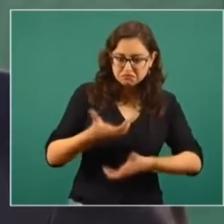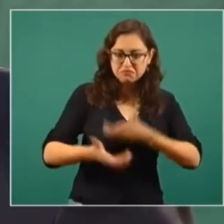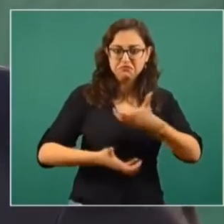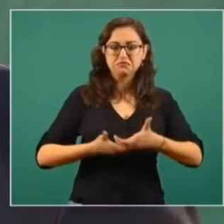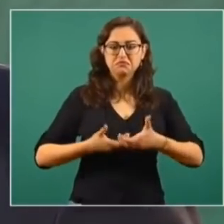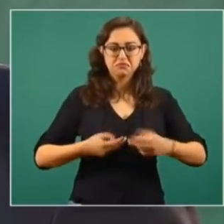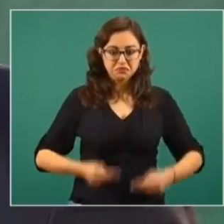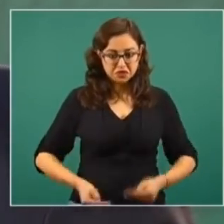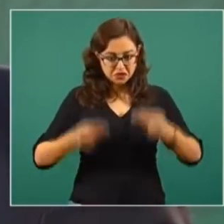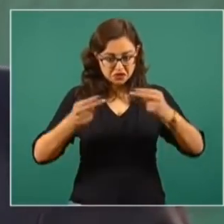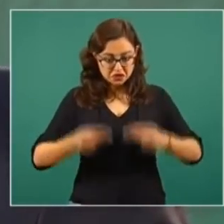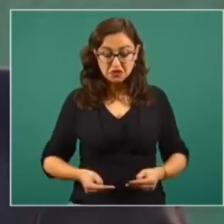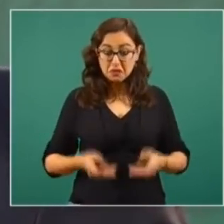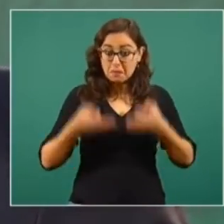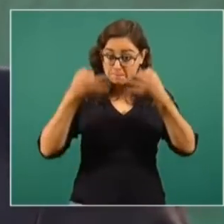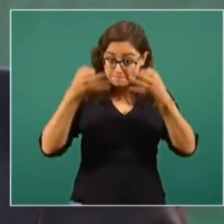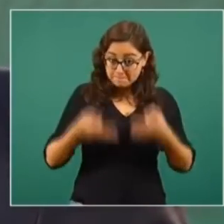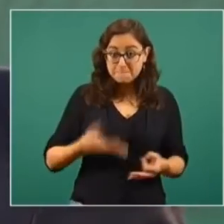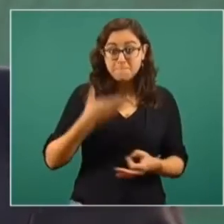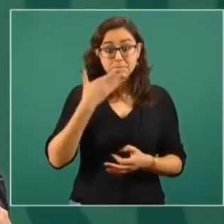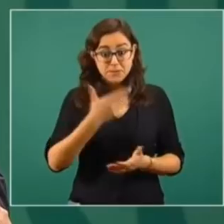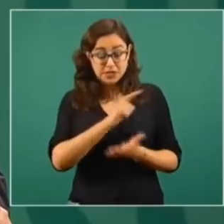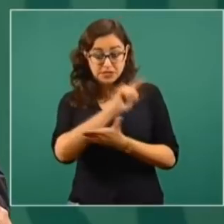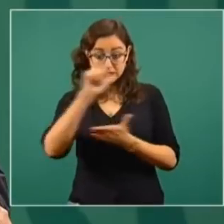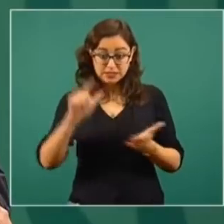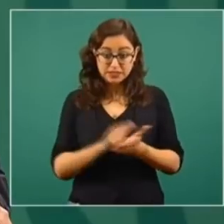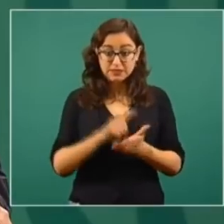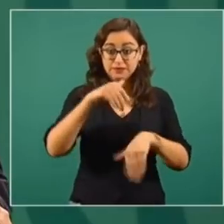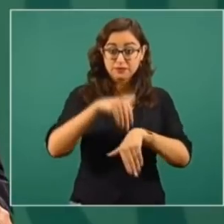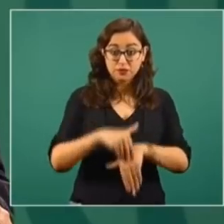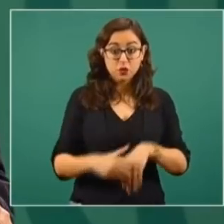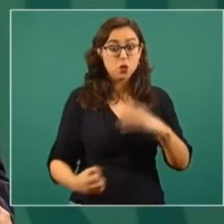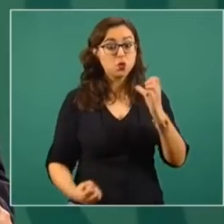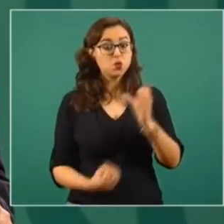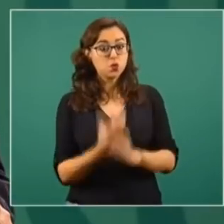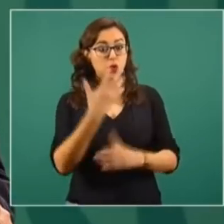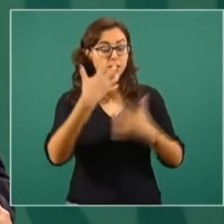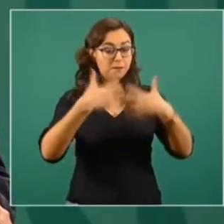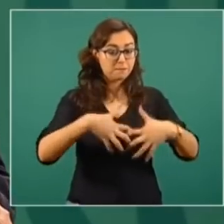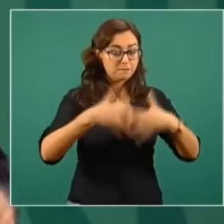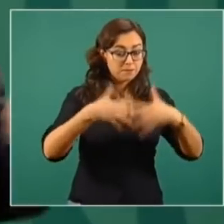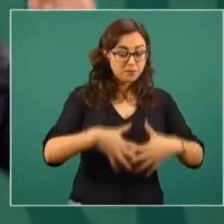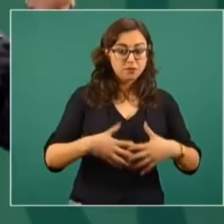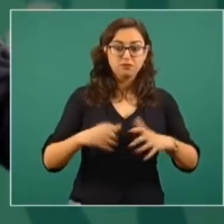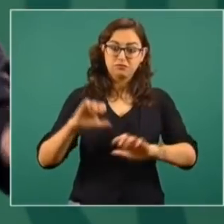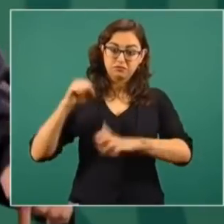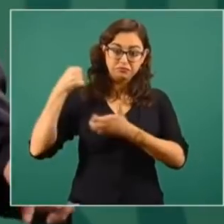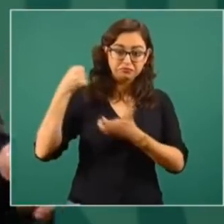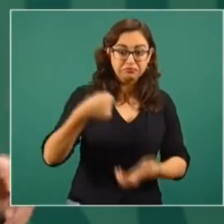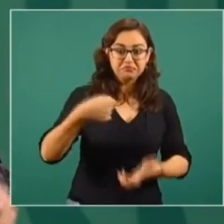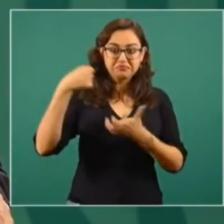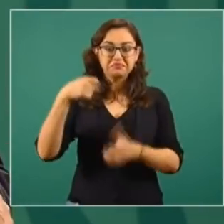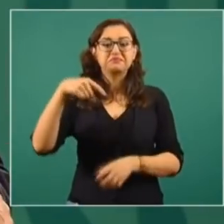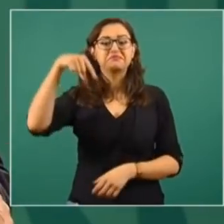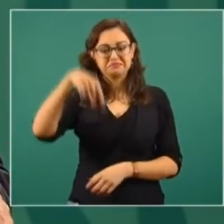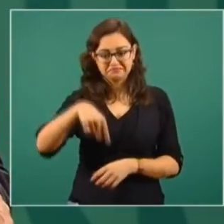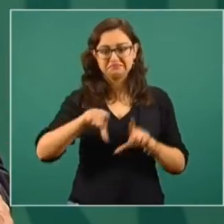productivas, si se quieren instalar nuevas plantas, si se quiere invertir, México.